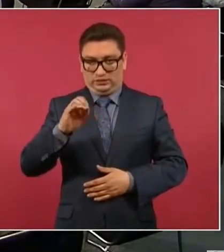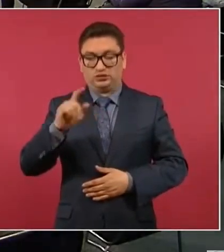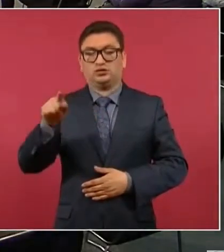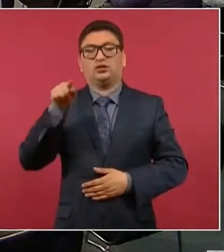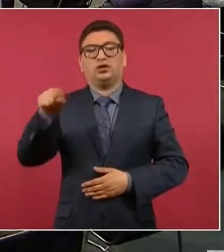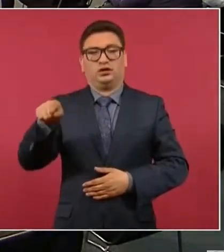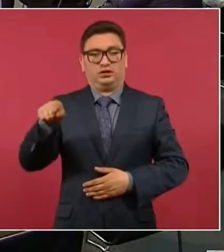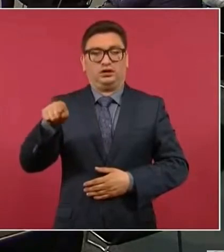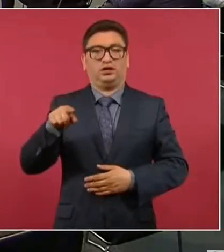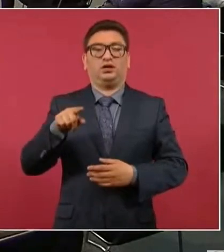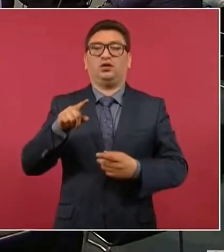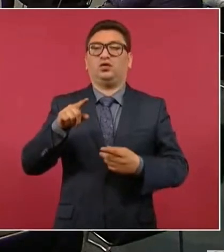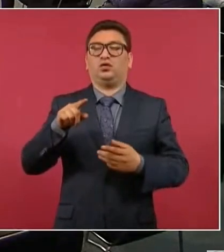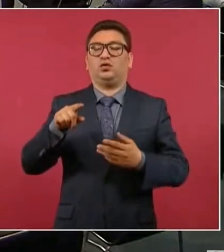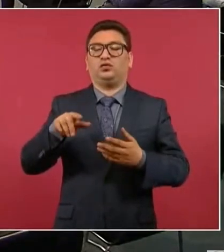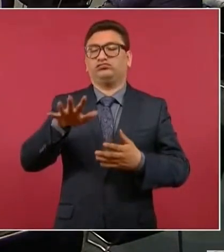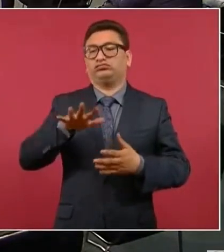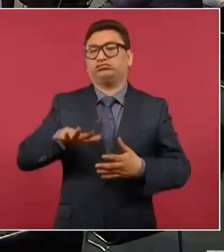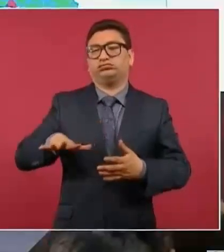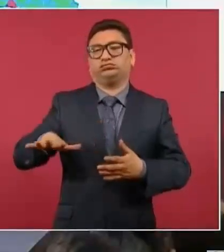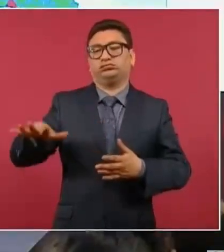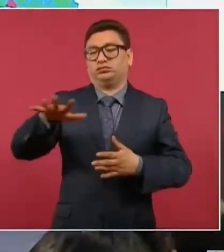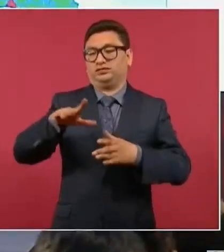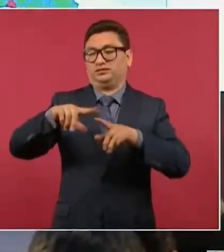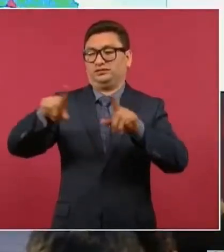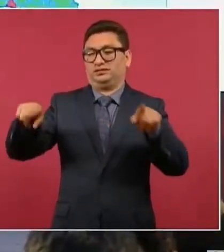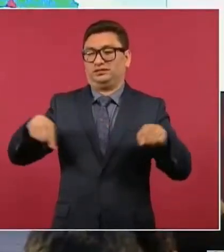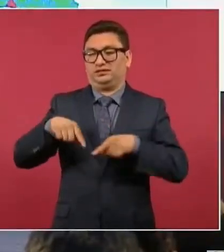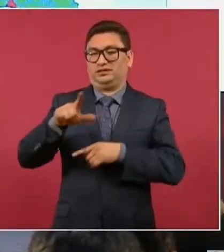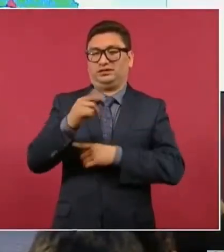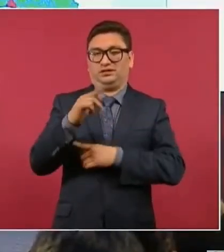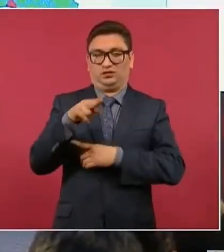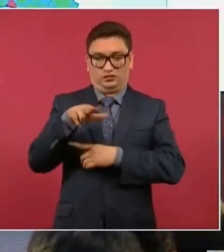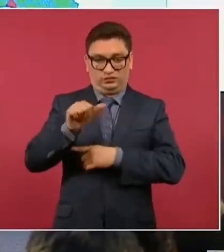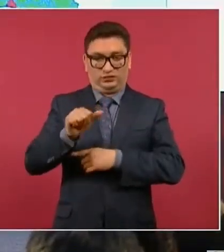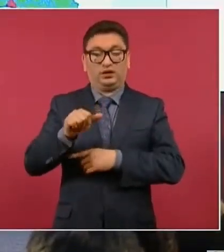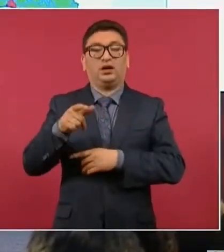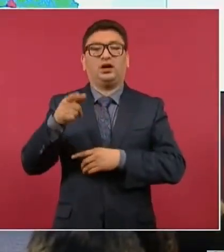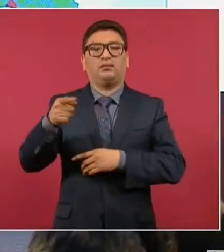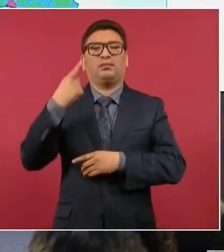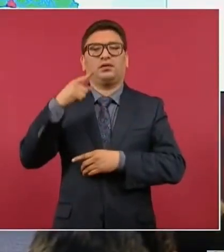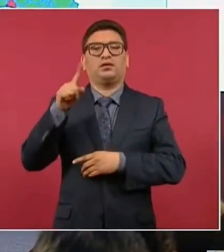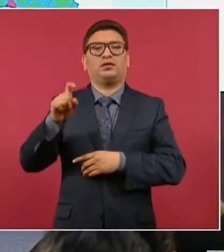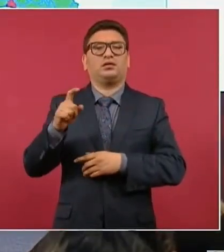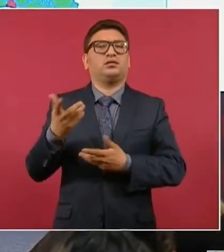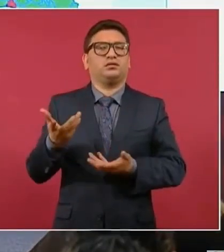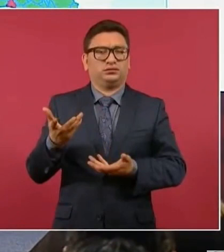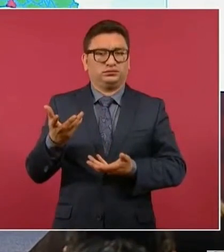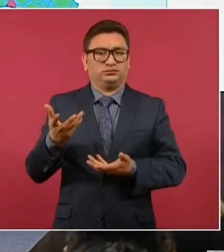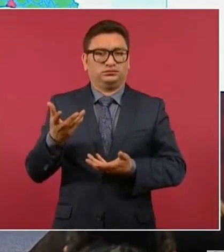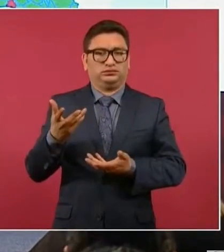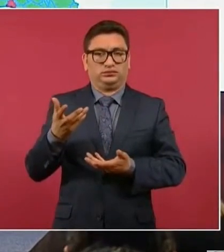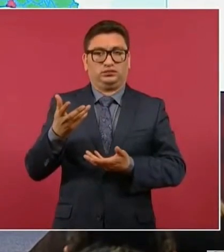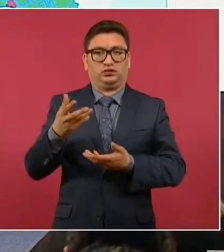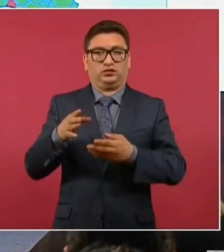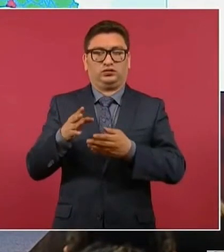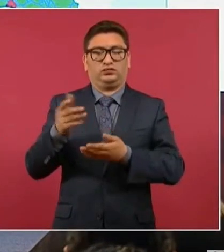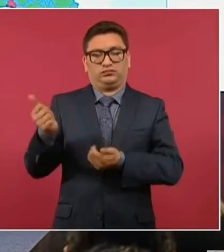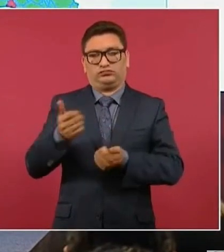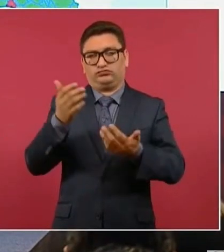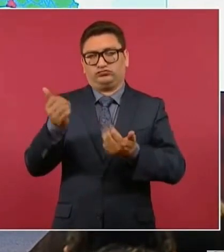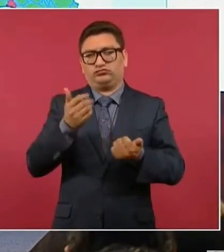a a la zona de la laguna agua superficial